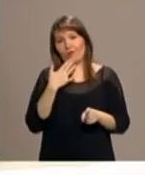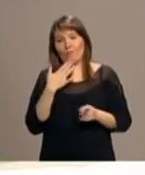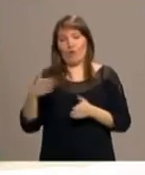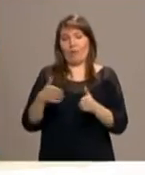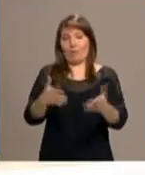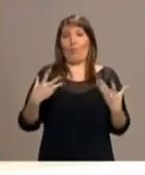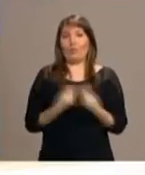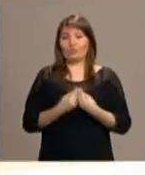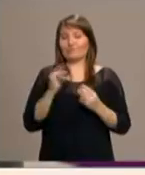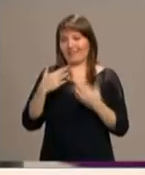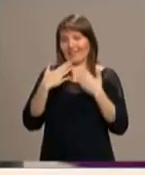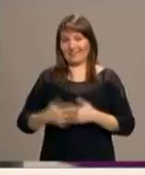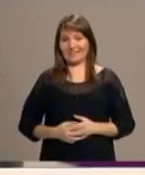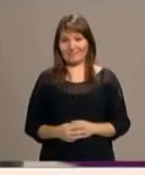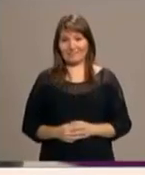dice el Papa Francisco. Gracias, Manuel.